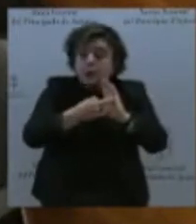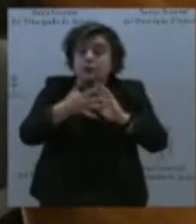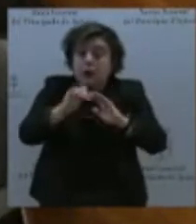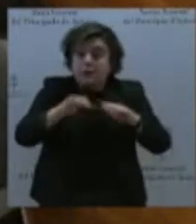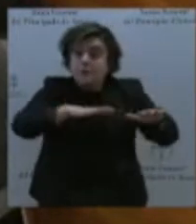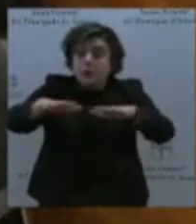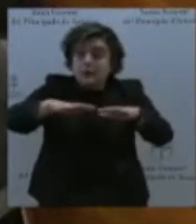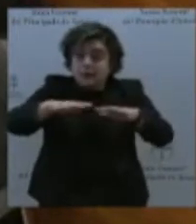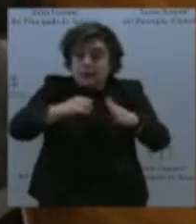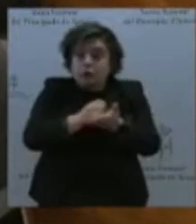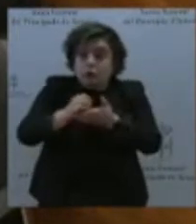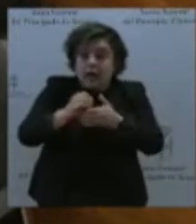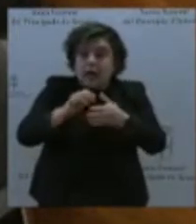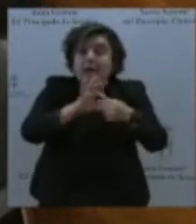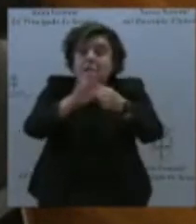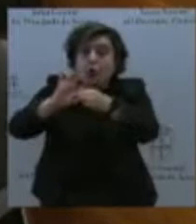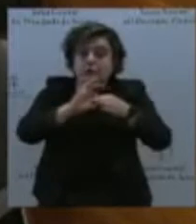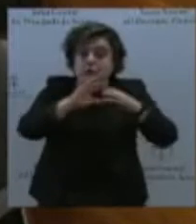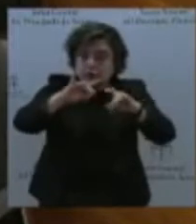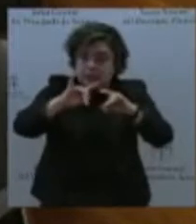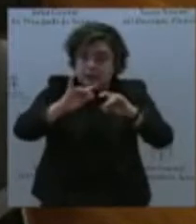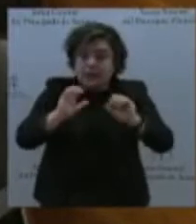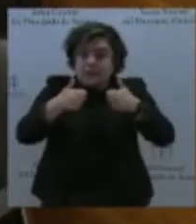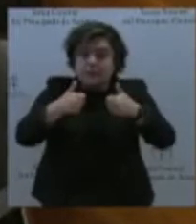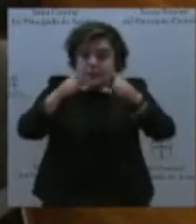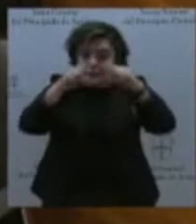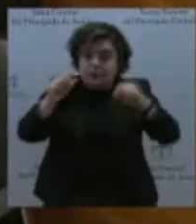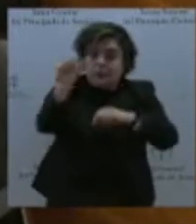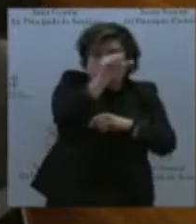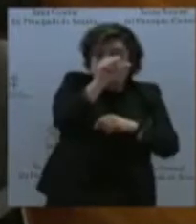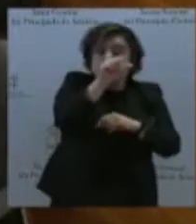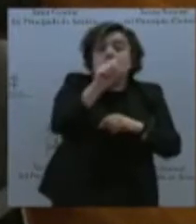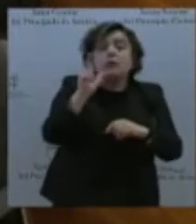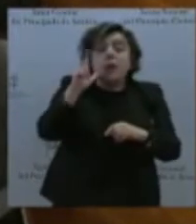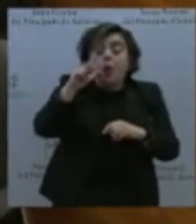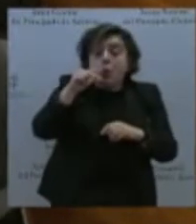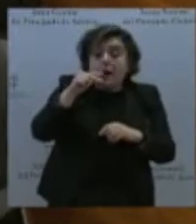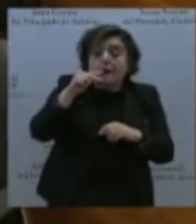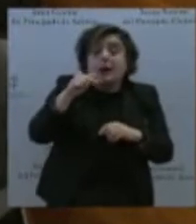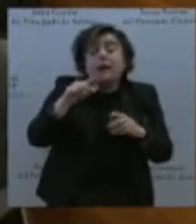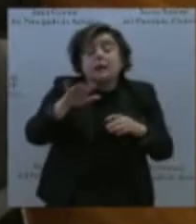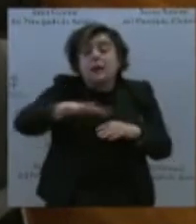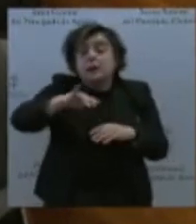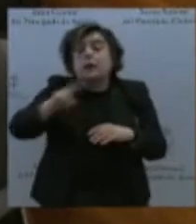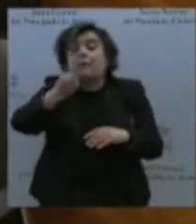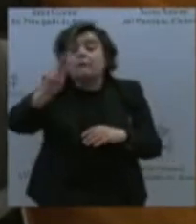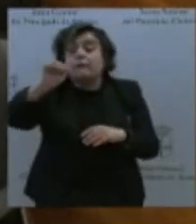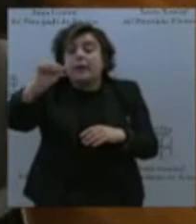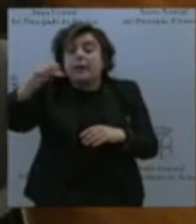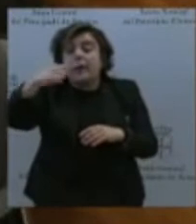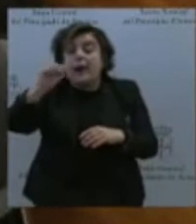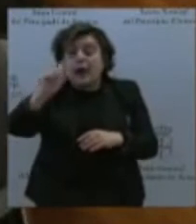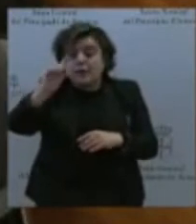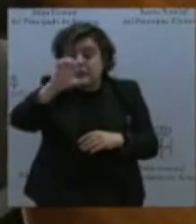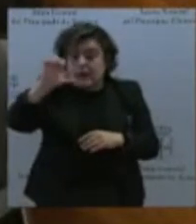occidente y por la conexión de Vegadeo-Luarca. Y esto se va a llevar a cabo, señoría, en cuestión de semanas. En cuestión de semanas. Le concreto un poco